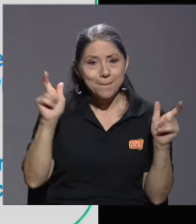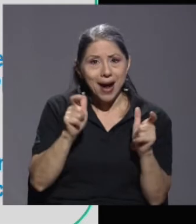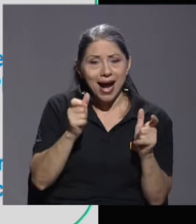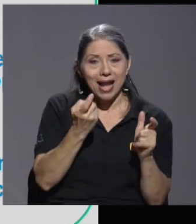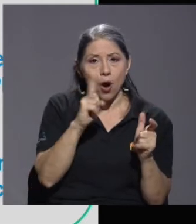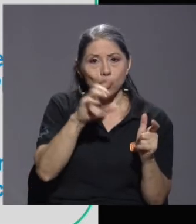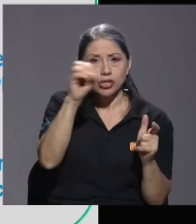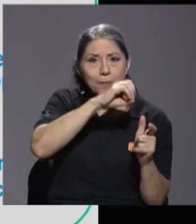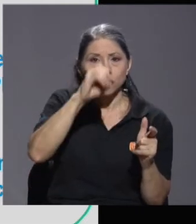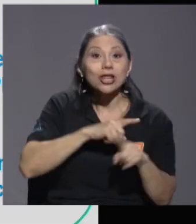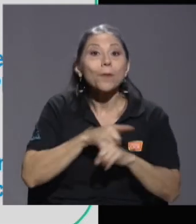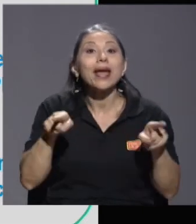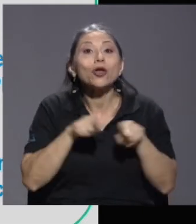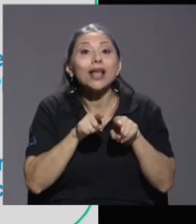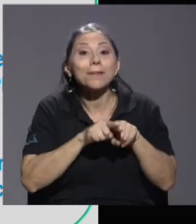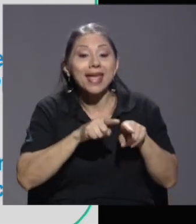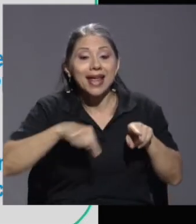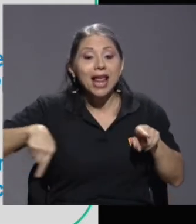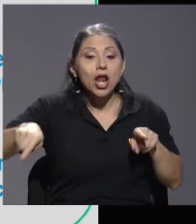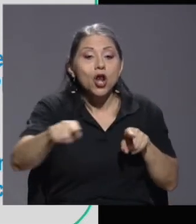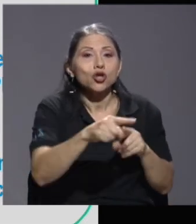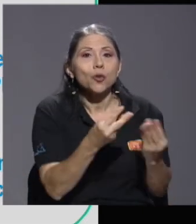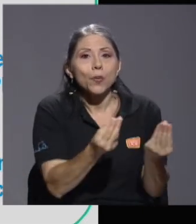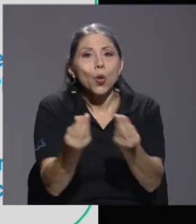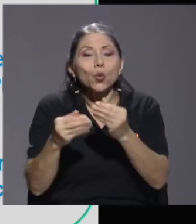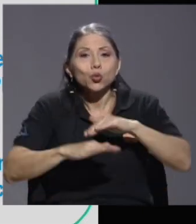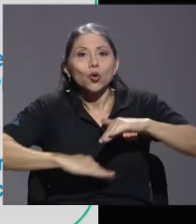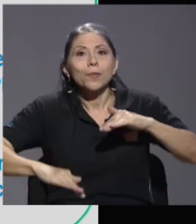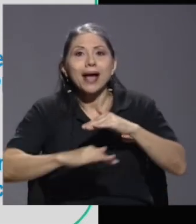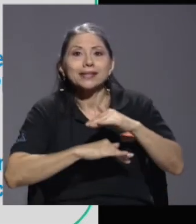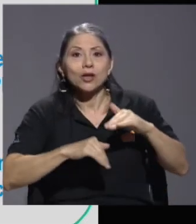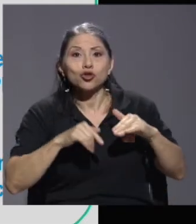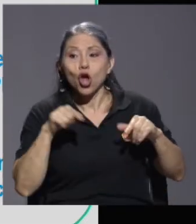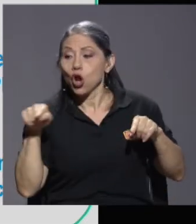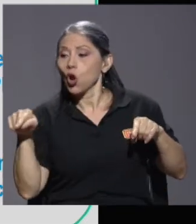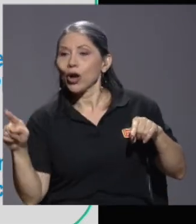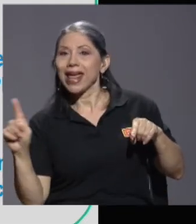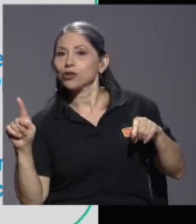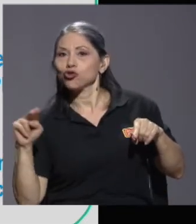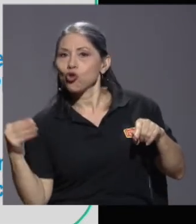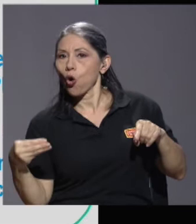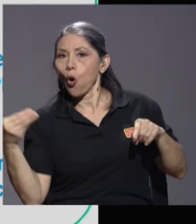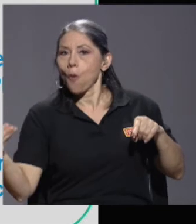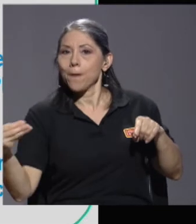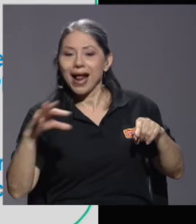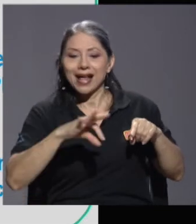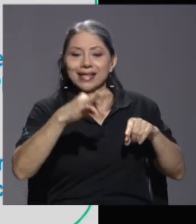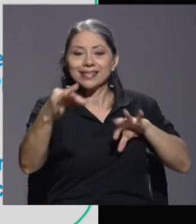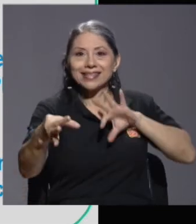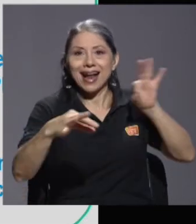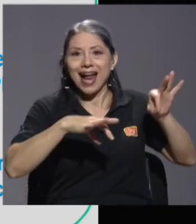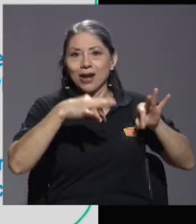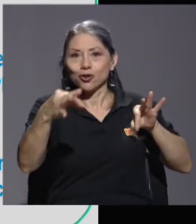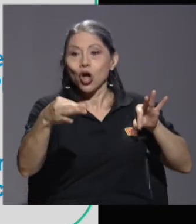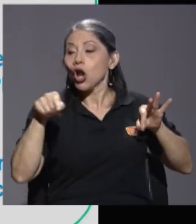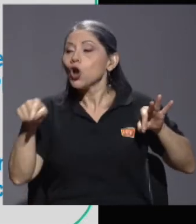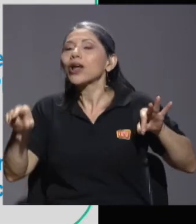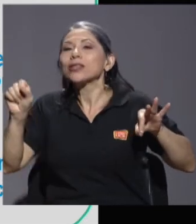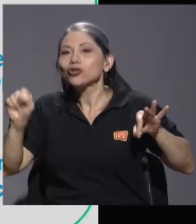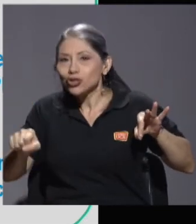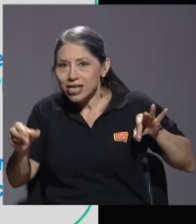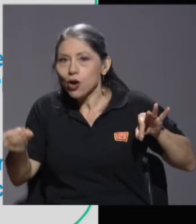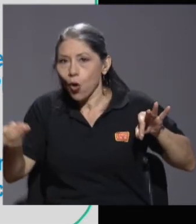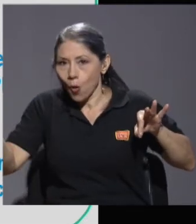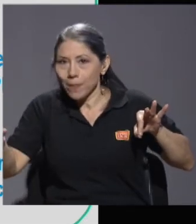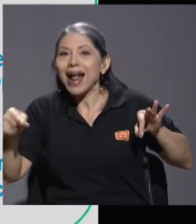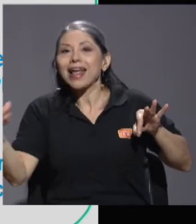vez reducir la canasta básica tributaria e incluir dentro de la canasta básica tributaria productos que los hogares en